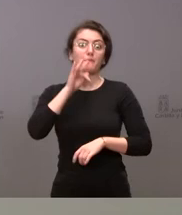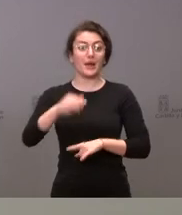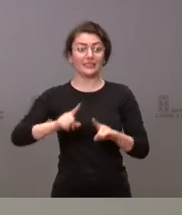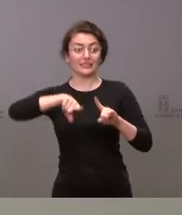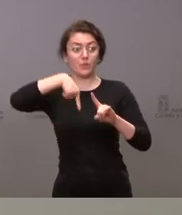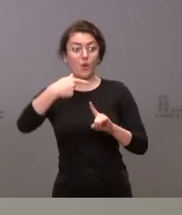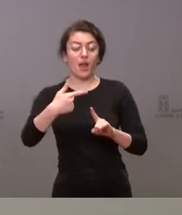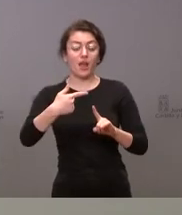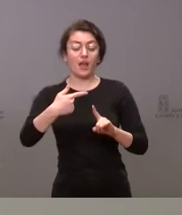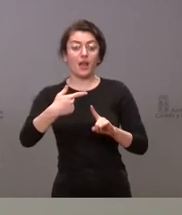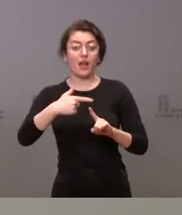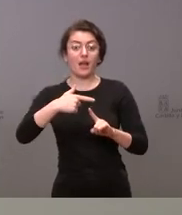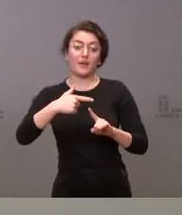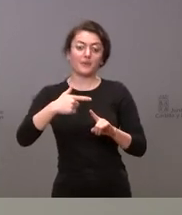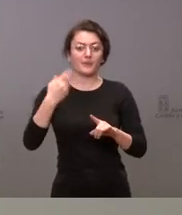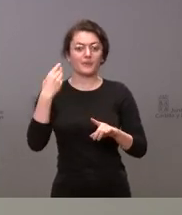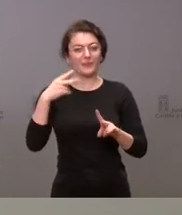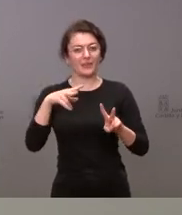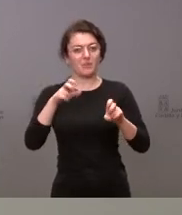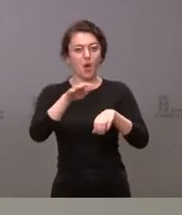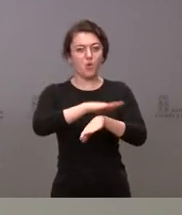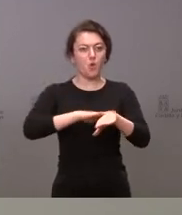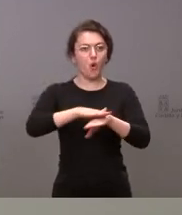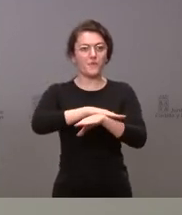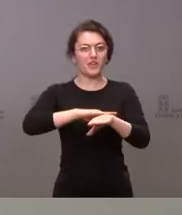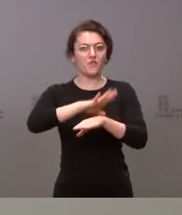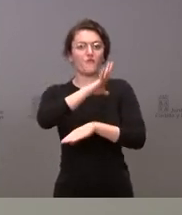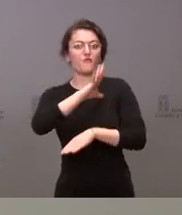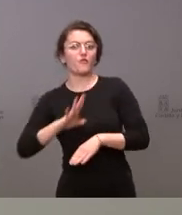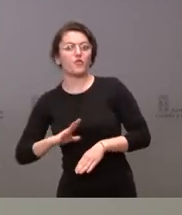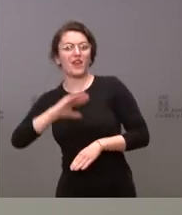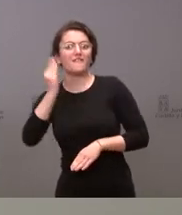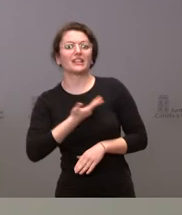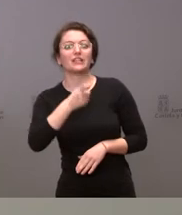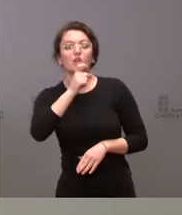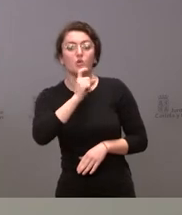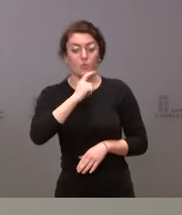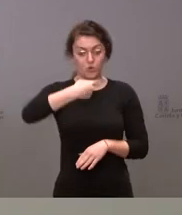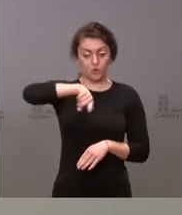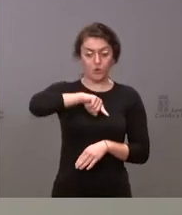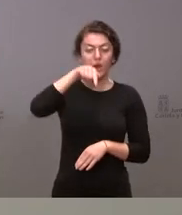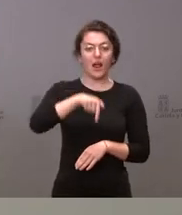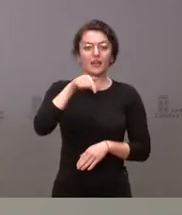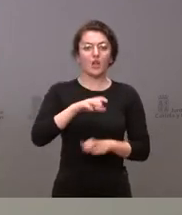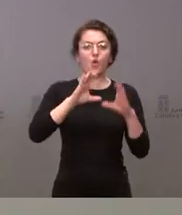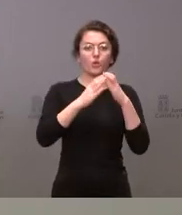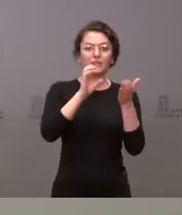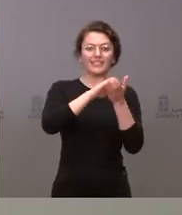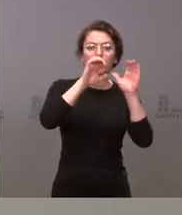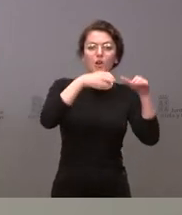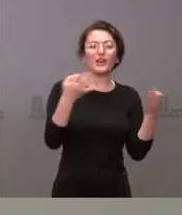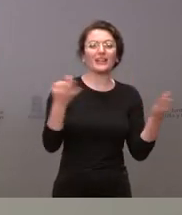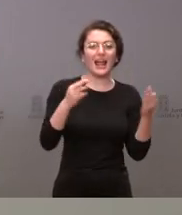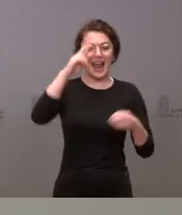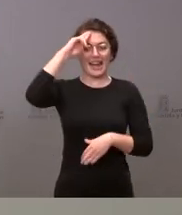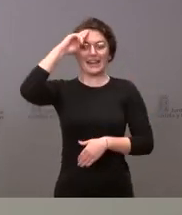un Gobierno en funciones Bueno, nosotros lo que somos desde la Junta de Castellón es respetuoso con el